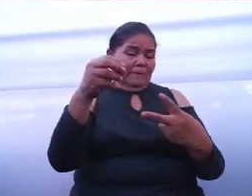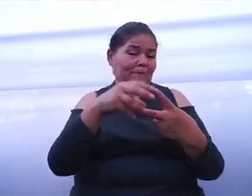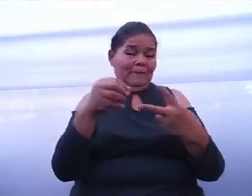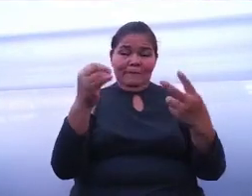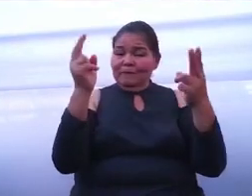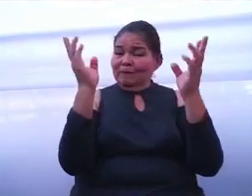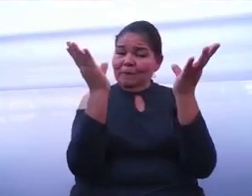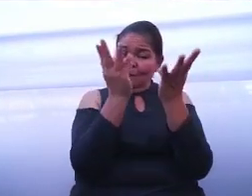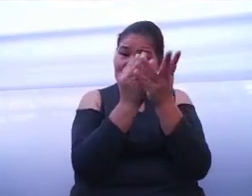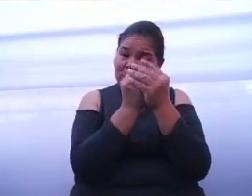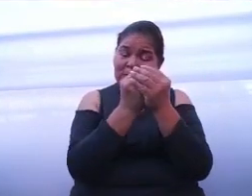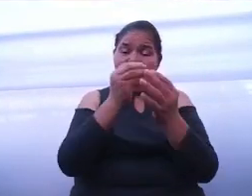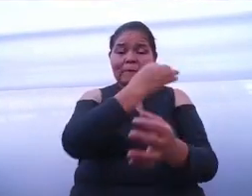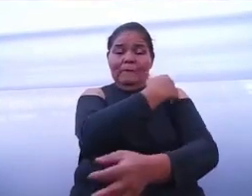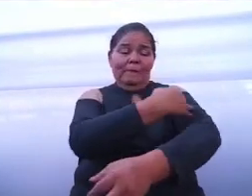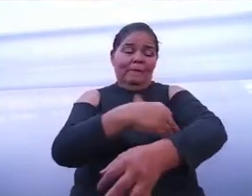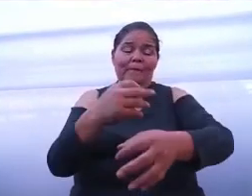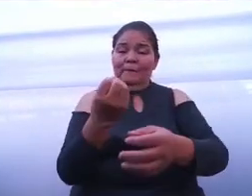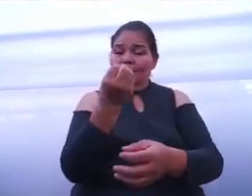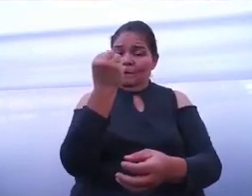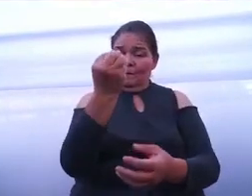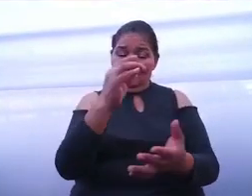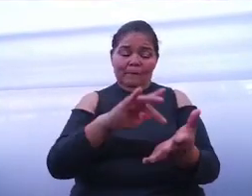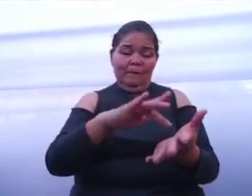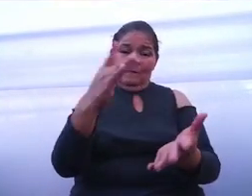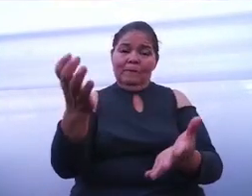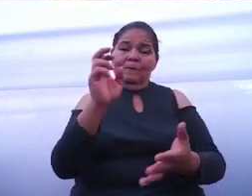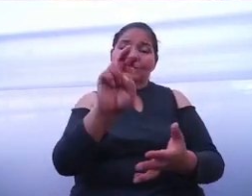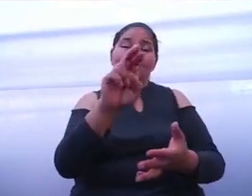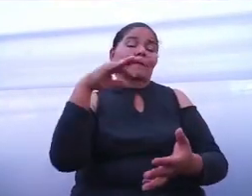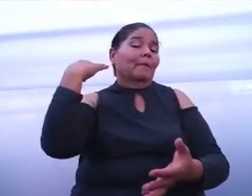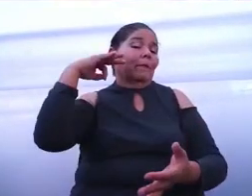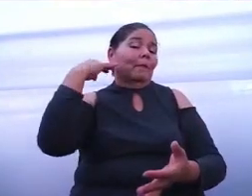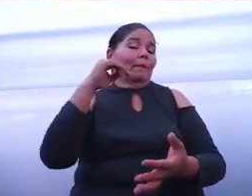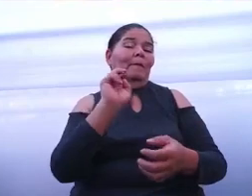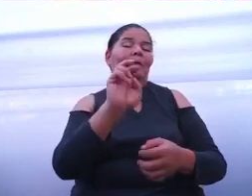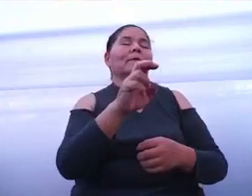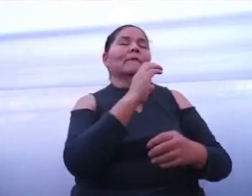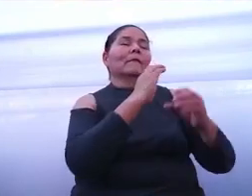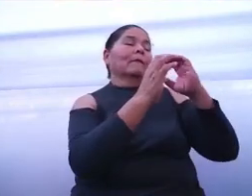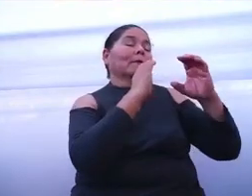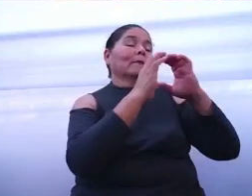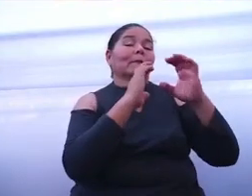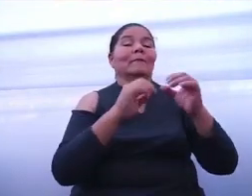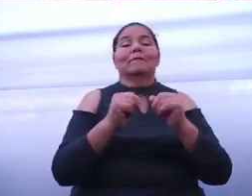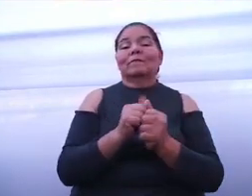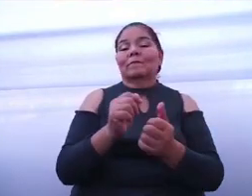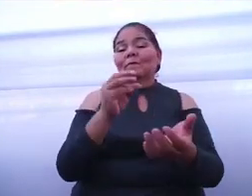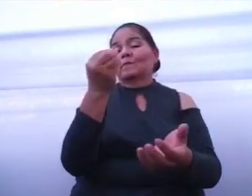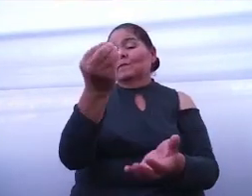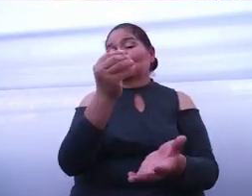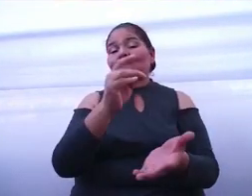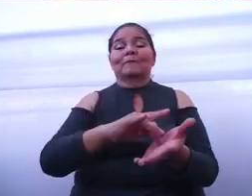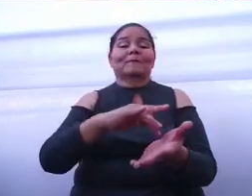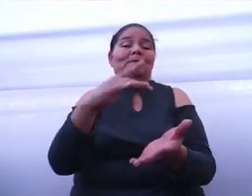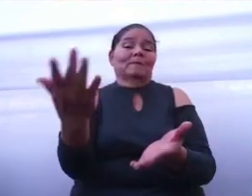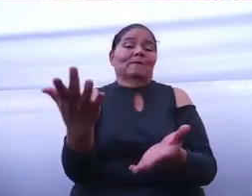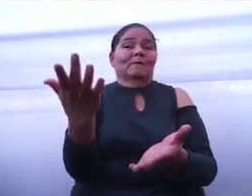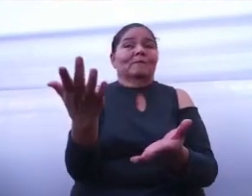gracias por esos momentos, por esas pláticas, gracias por coincidir.